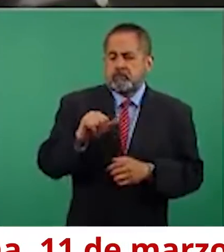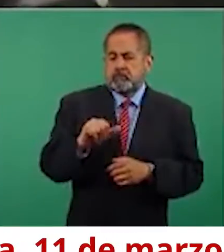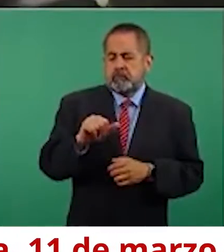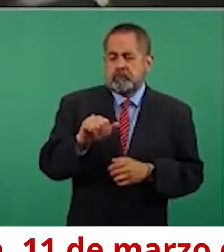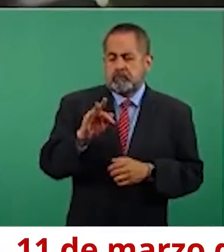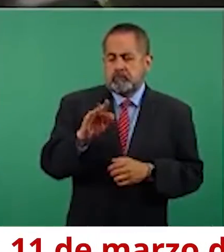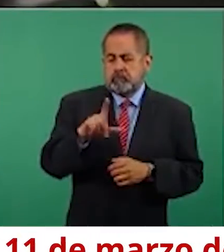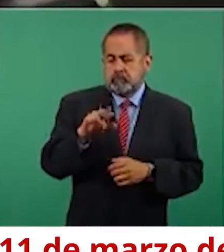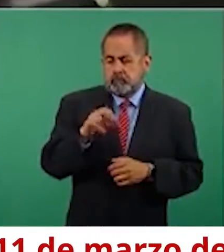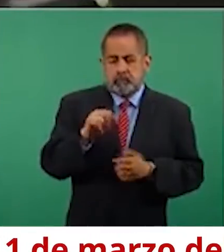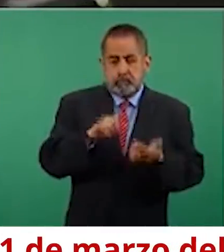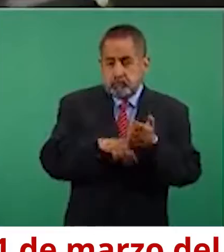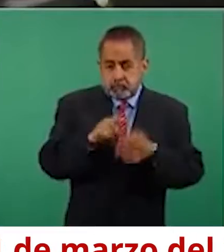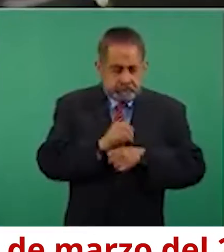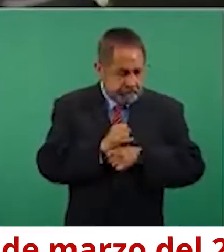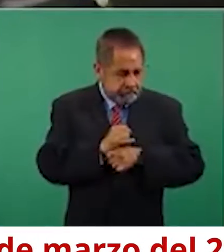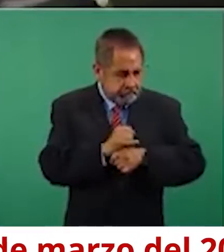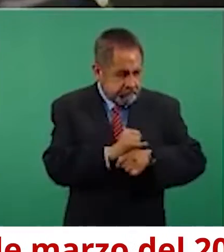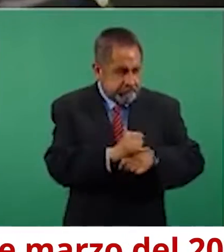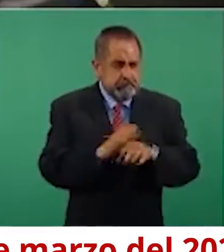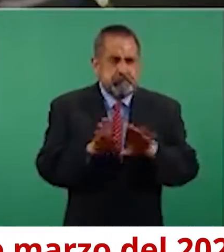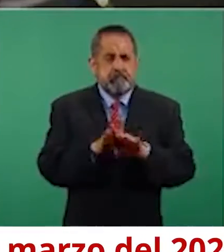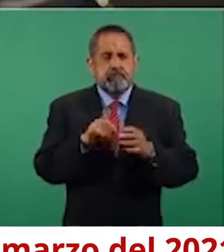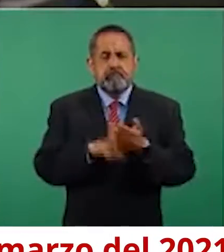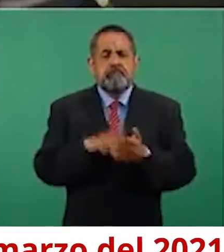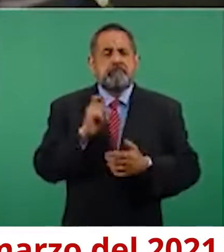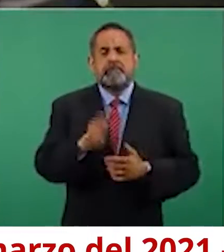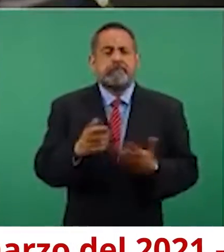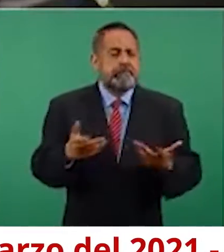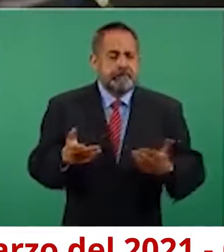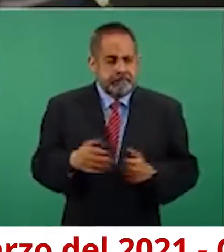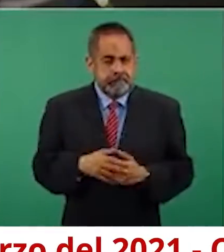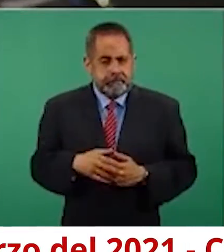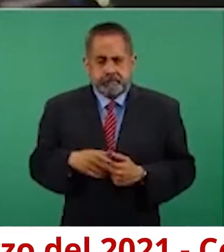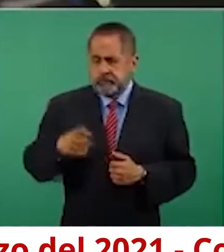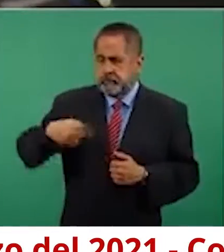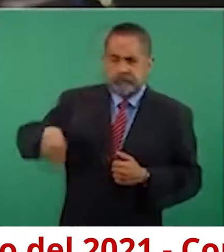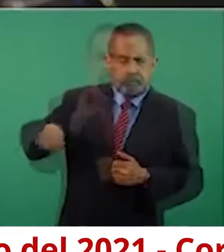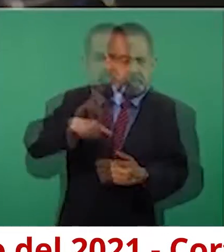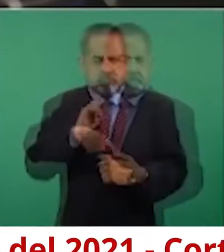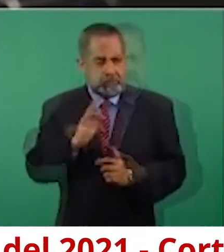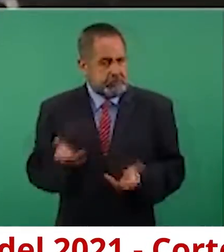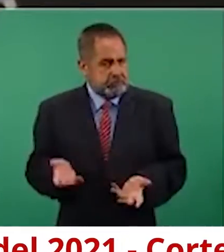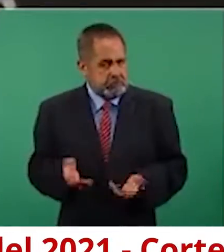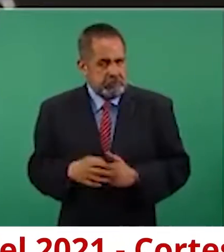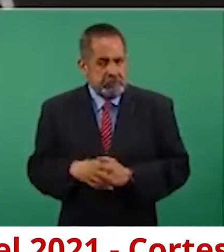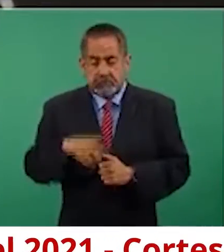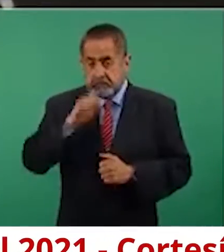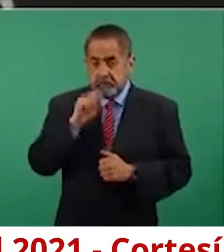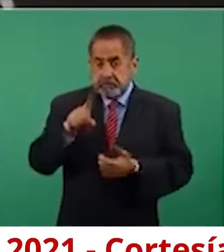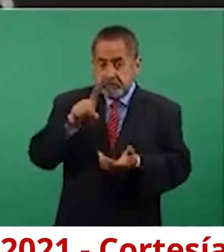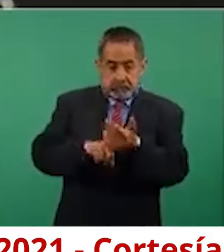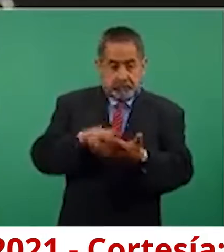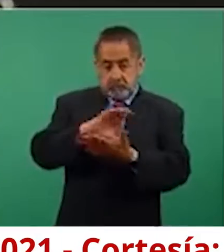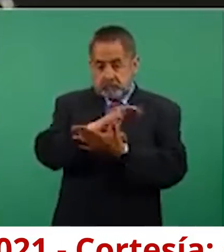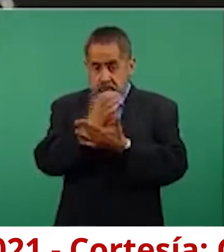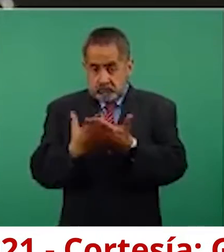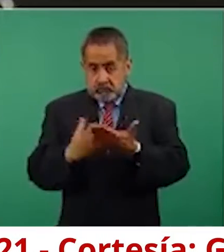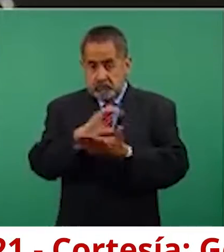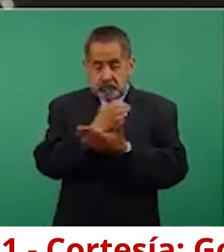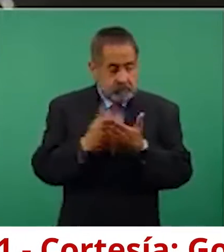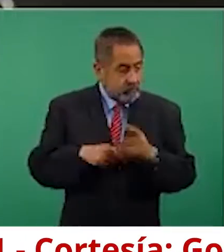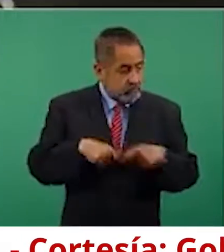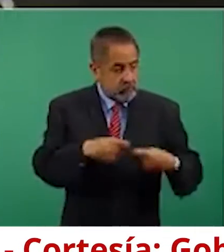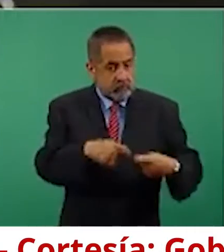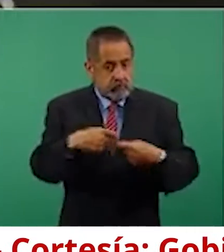hizo una investigación sobre cómo se está ejerciendo el gasto en mis mujeres. Contratos que se están dando, que siguen